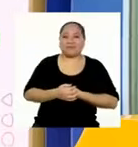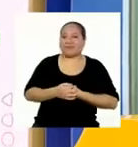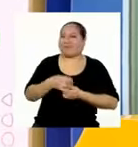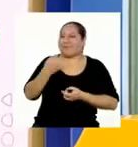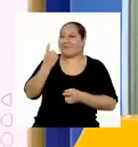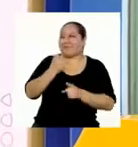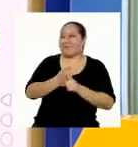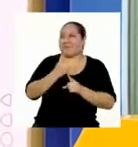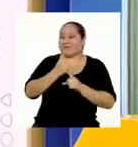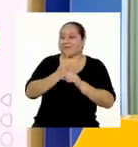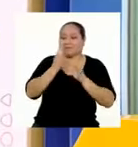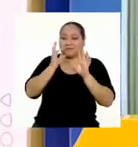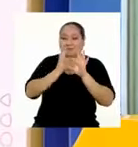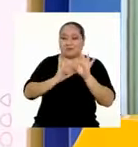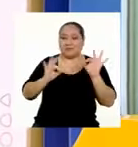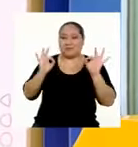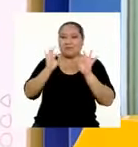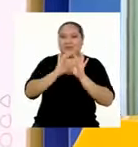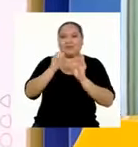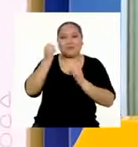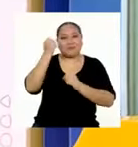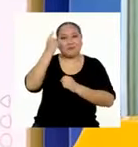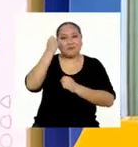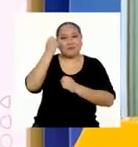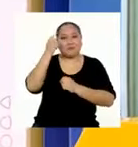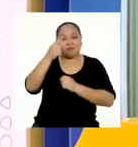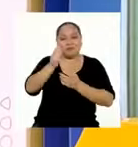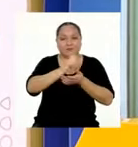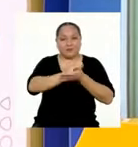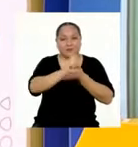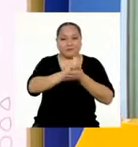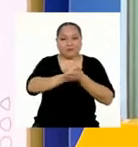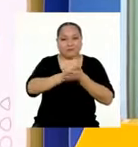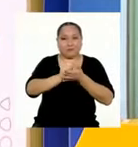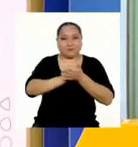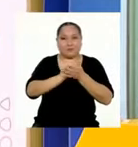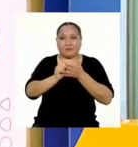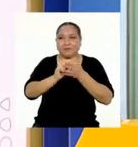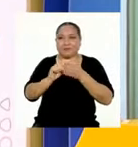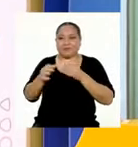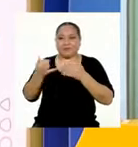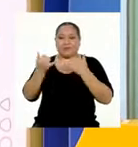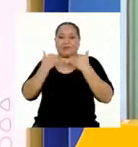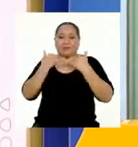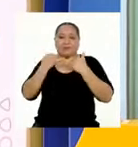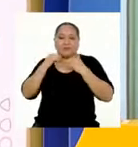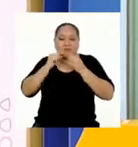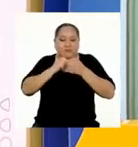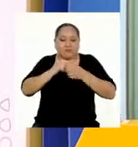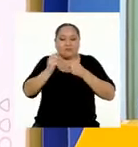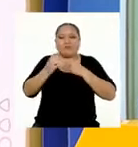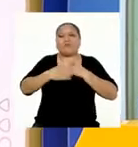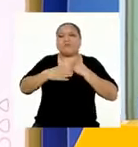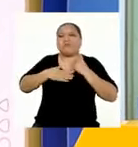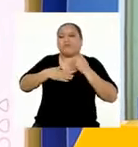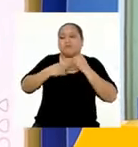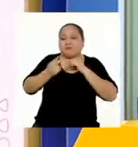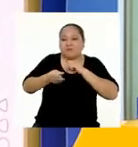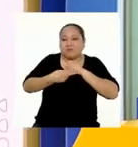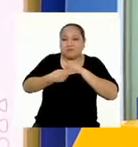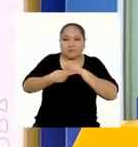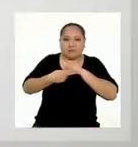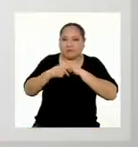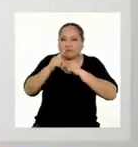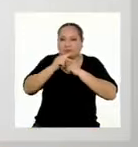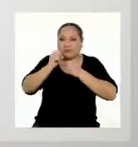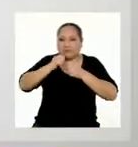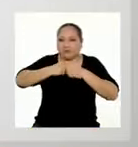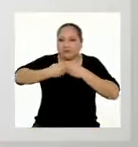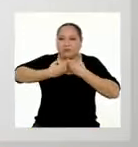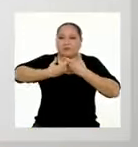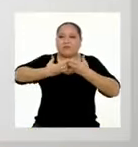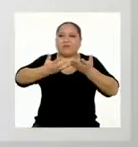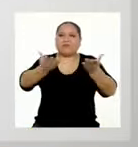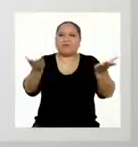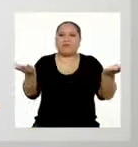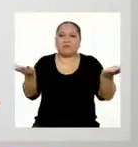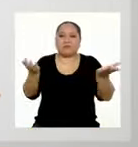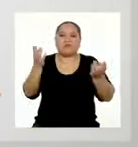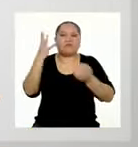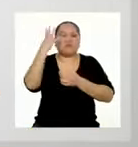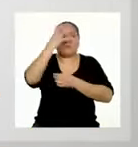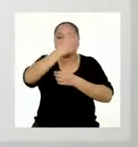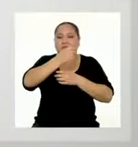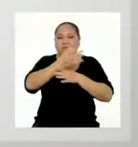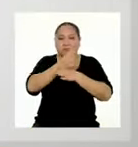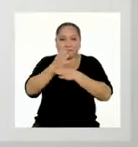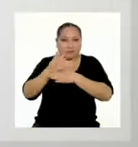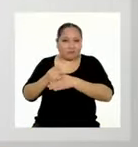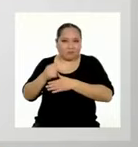¡Genial! Es muy importante entender que los textos no deben quedarse para nosotros, sino que deben ser difundidos. Es bonito que